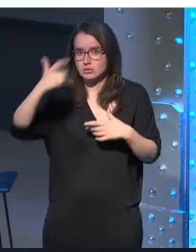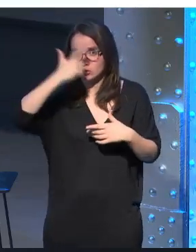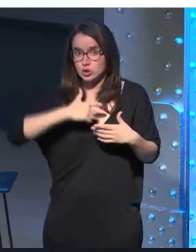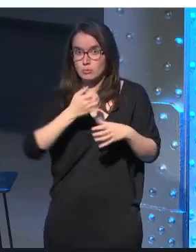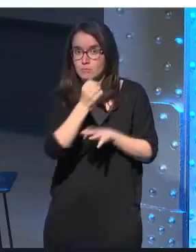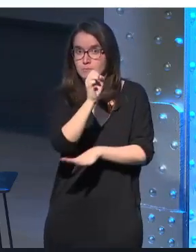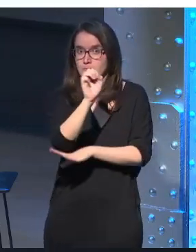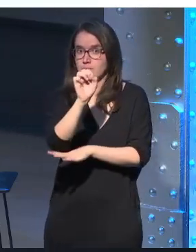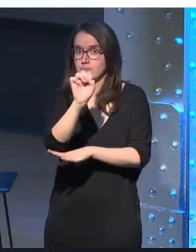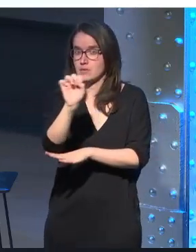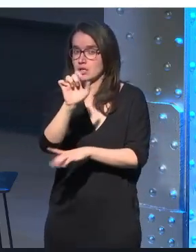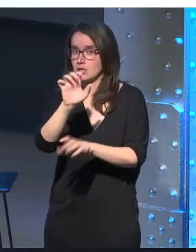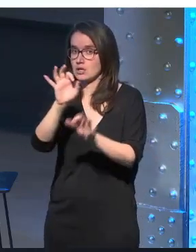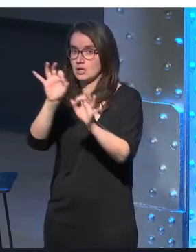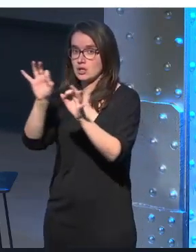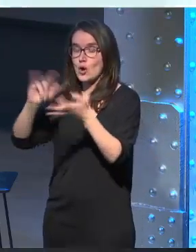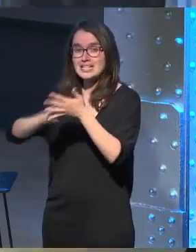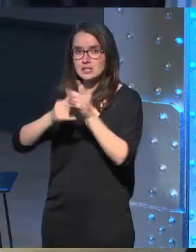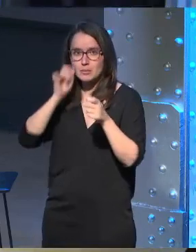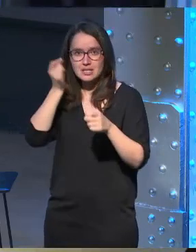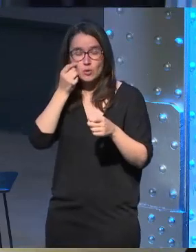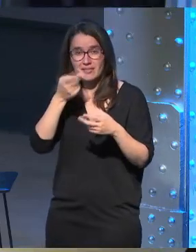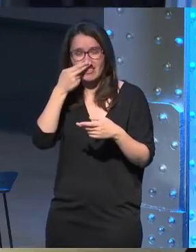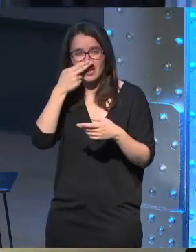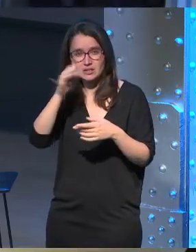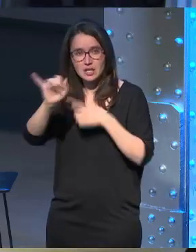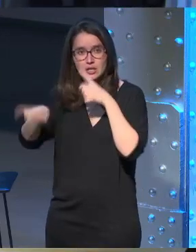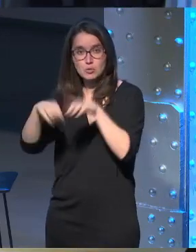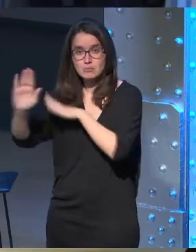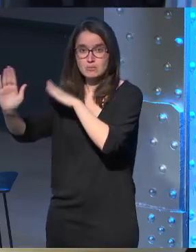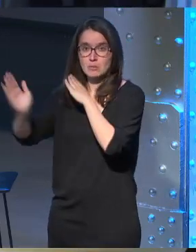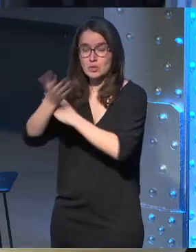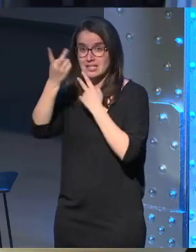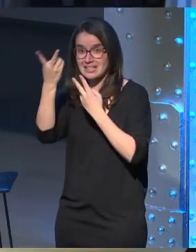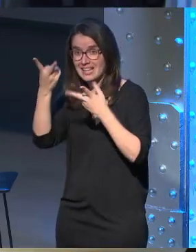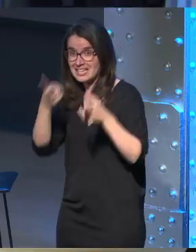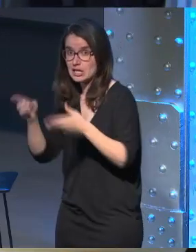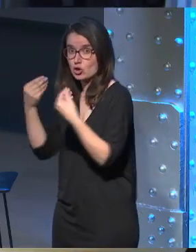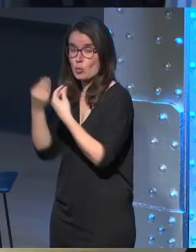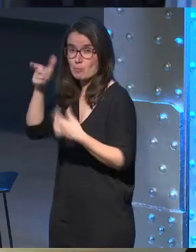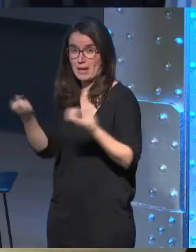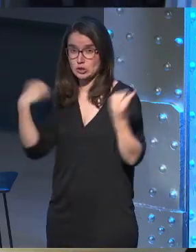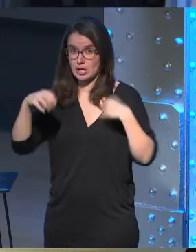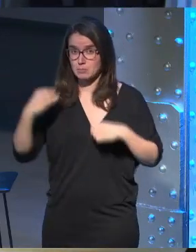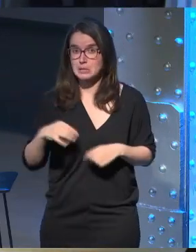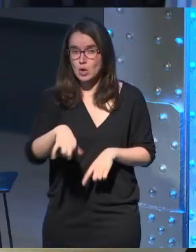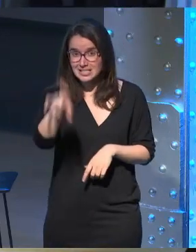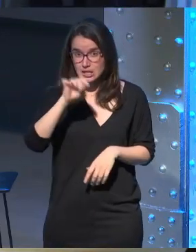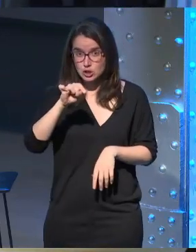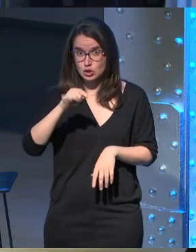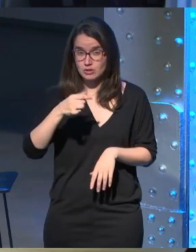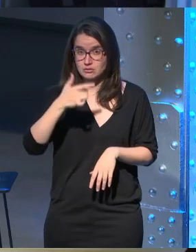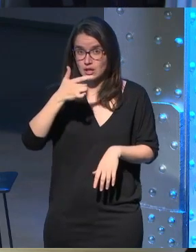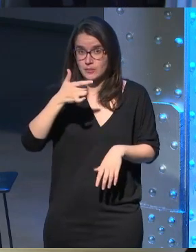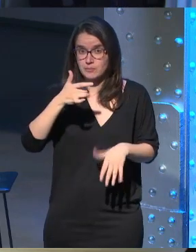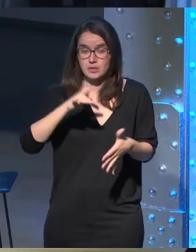me giro para seguir ese personaje el sistema se da cuenta de que estoy interesado en él y luego me mostrará la siguiente escena con ese personaje las decisiones que tome